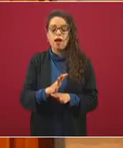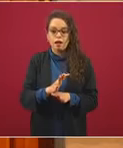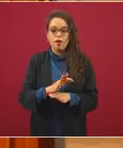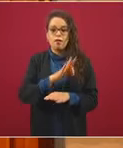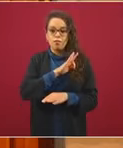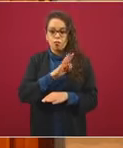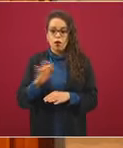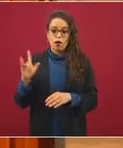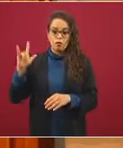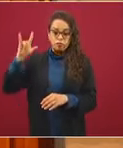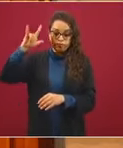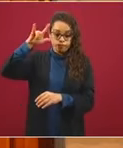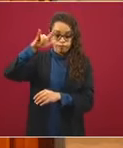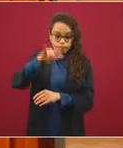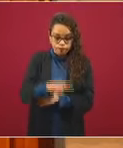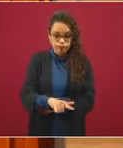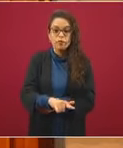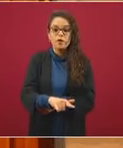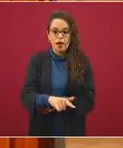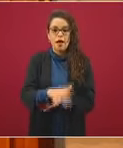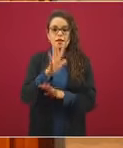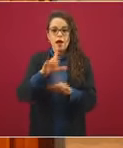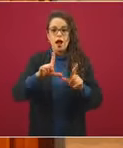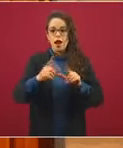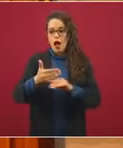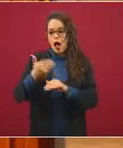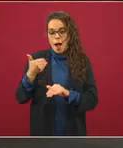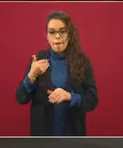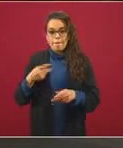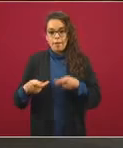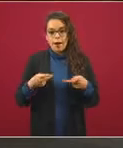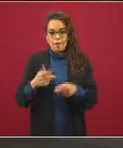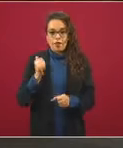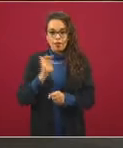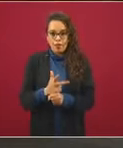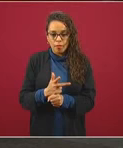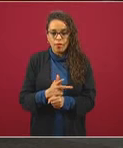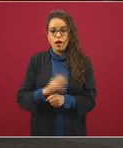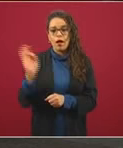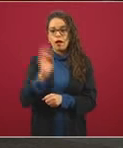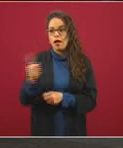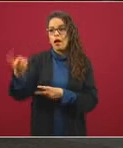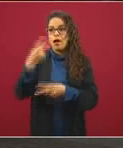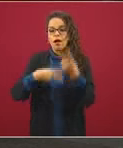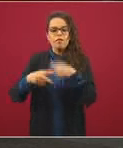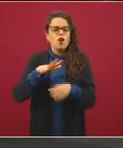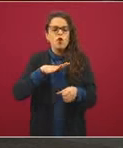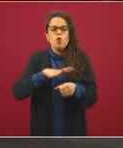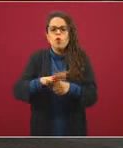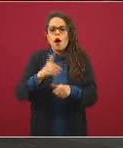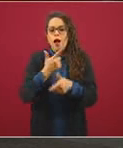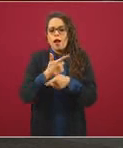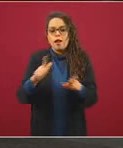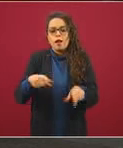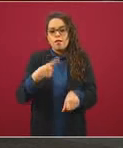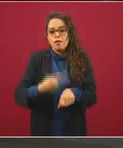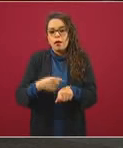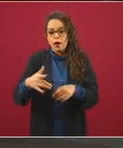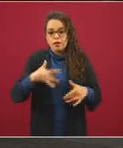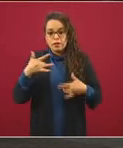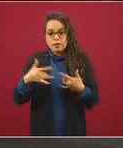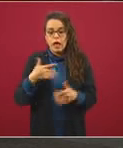tierra para recibir a una persona que tiene signos y síntomas de cualquier enfermedad. La siguiente, por favor.